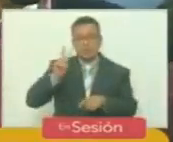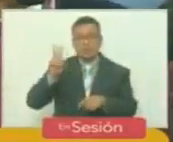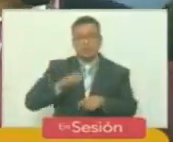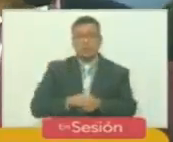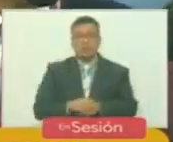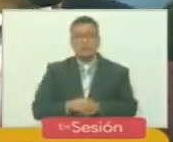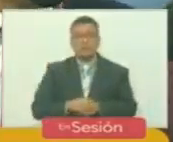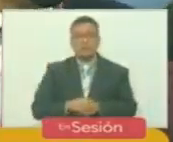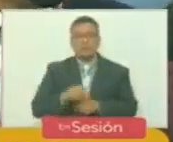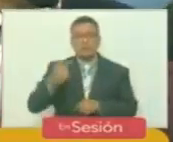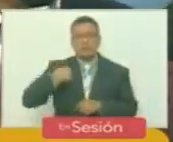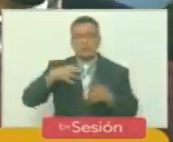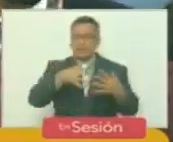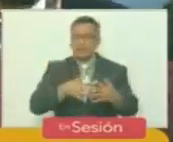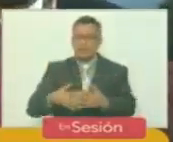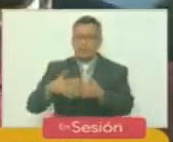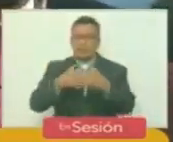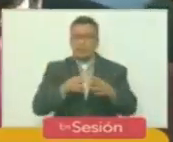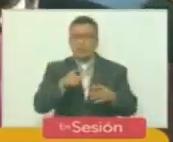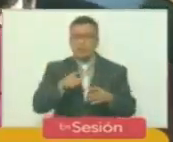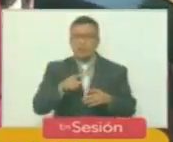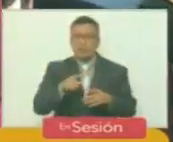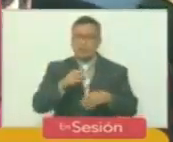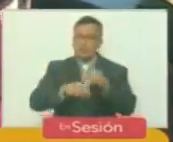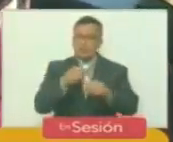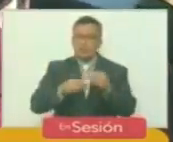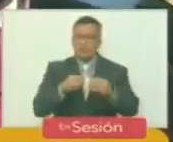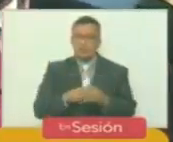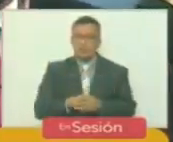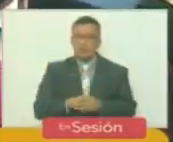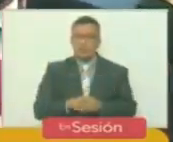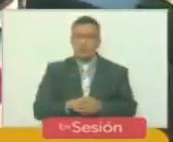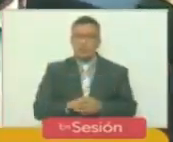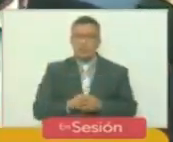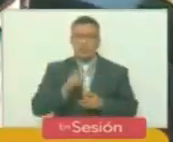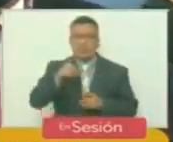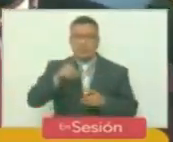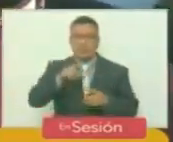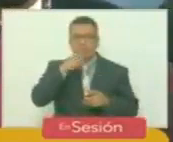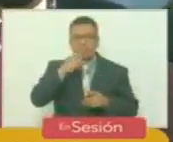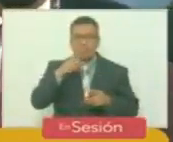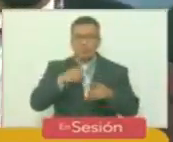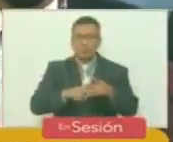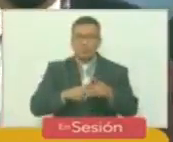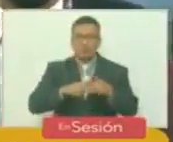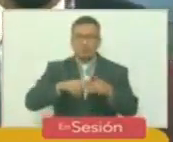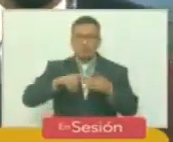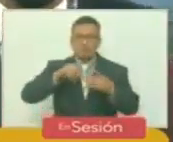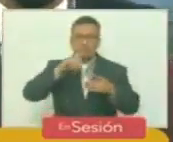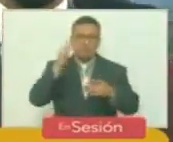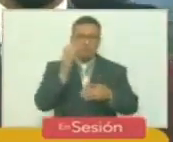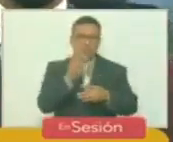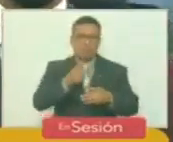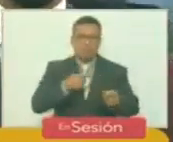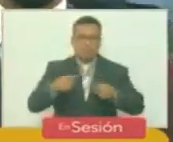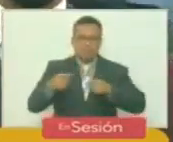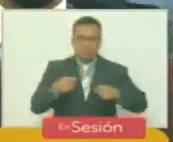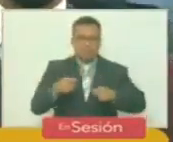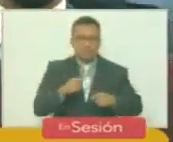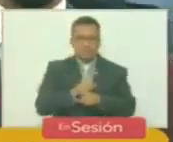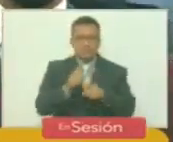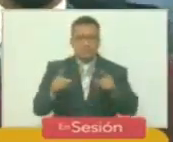Estados Unidos, aplicó una política de contrainsurgencia a los movimientos